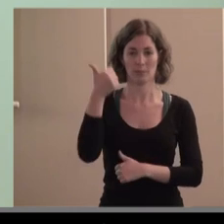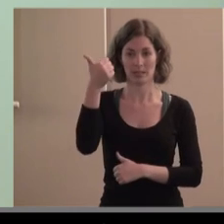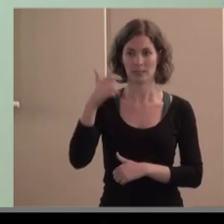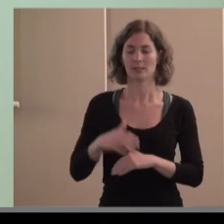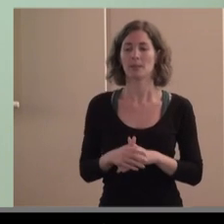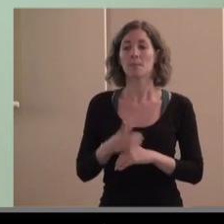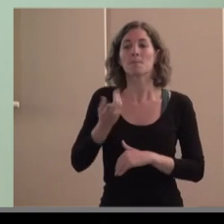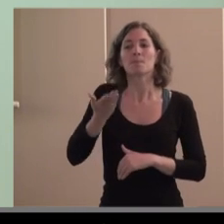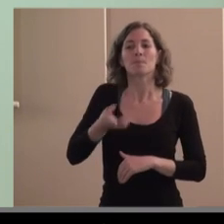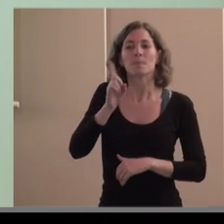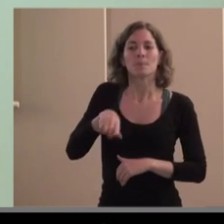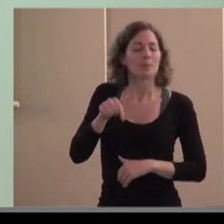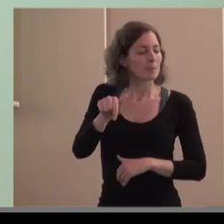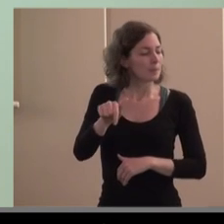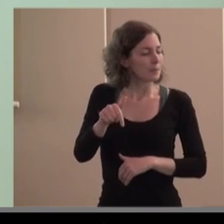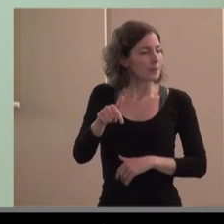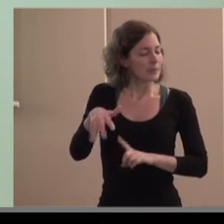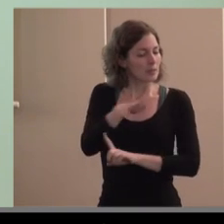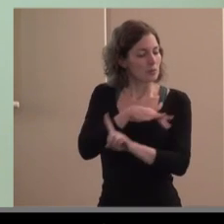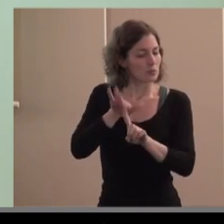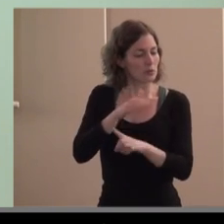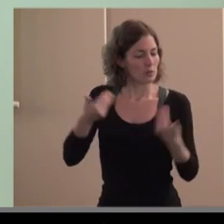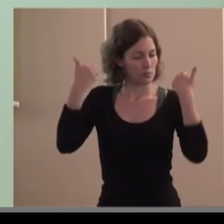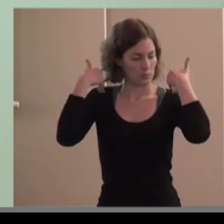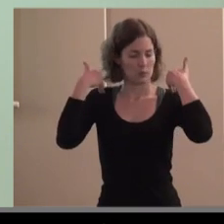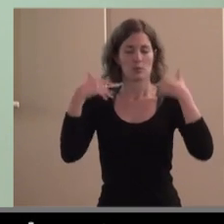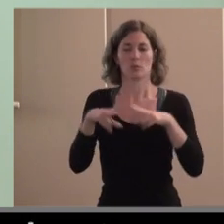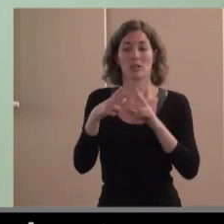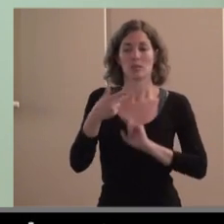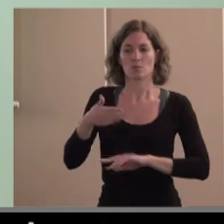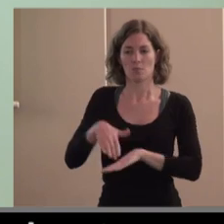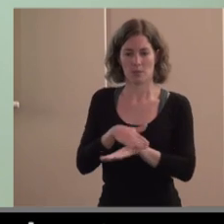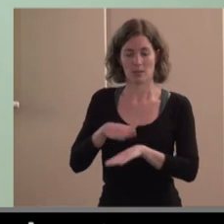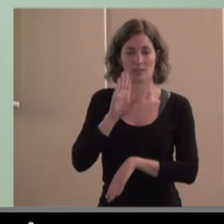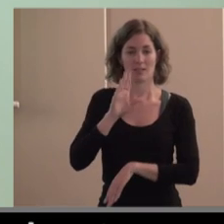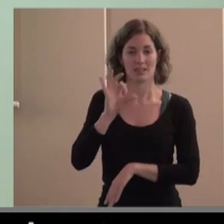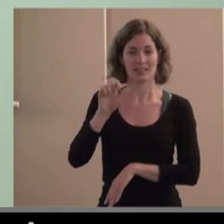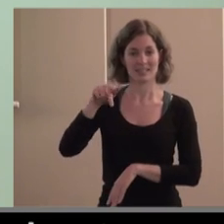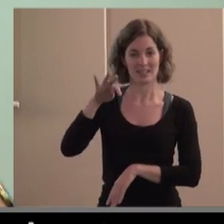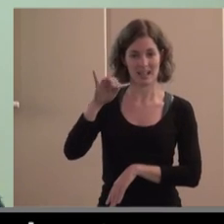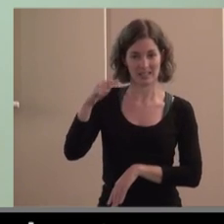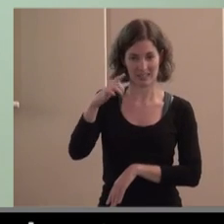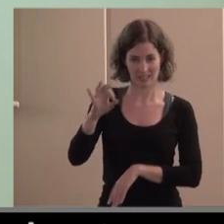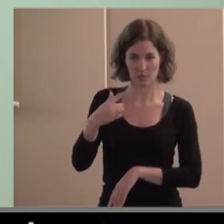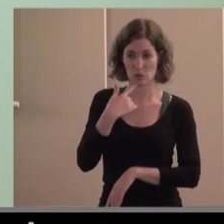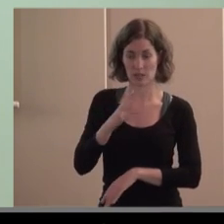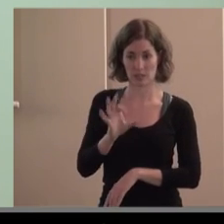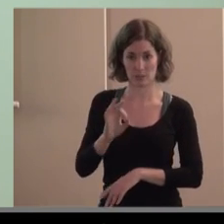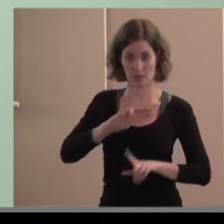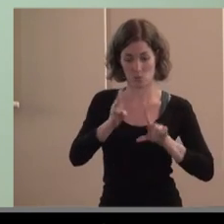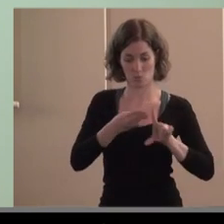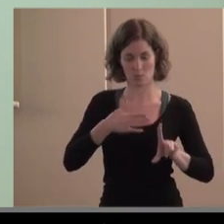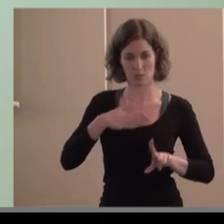de nuestro entorno esto es fundamental cuando decía las palabras que ha señalado Santiago que efectivamente están en la introducción de nuestra página web de